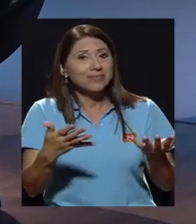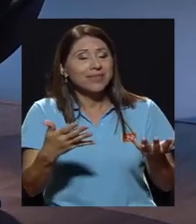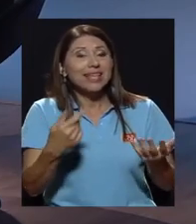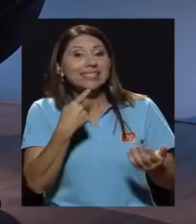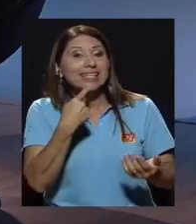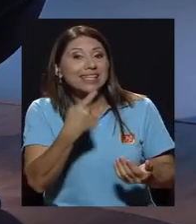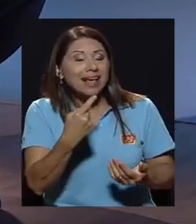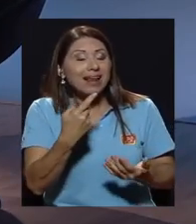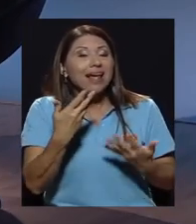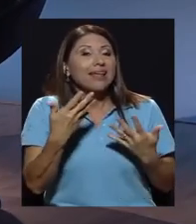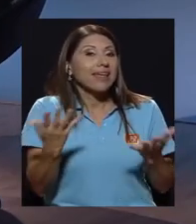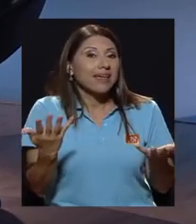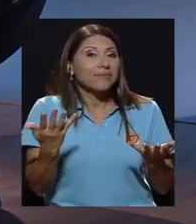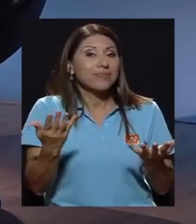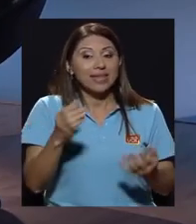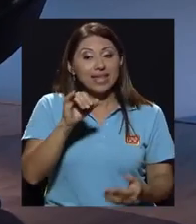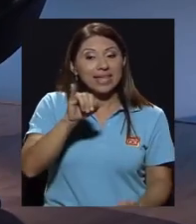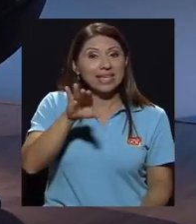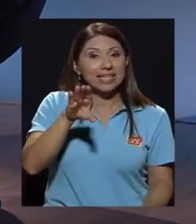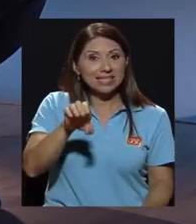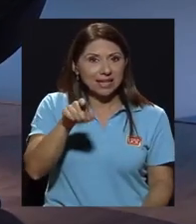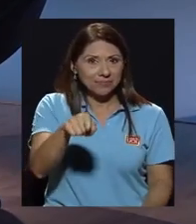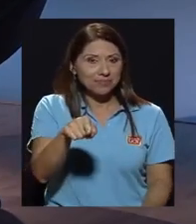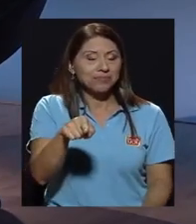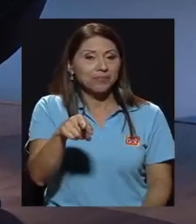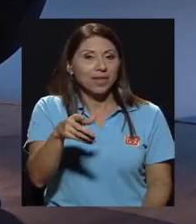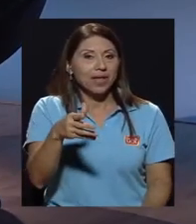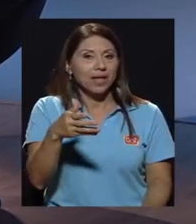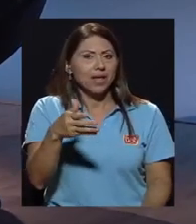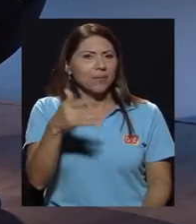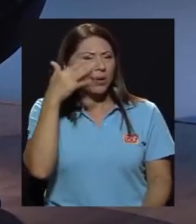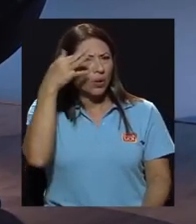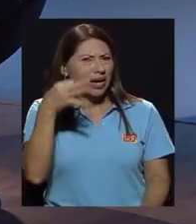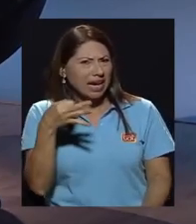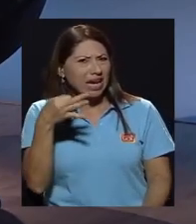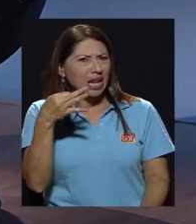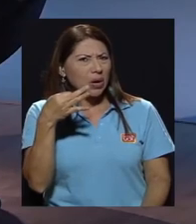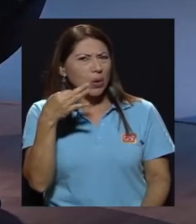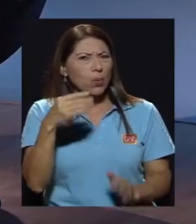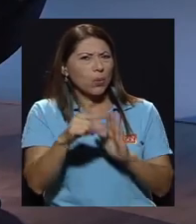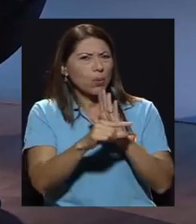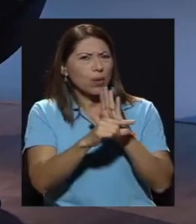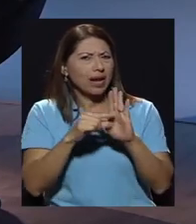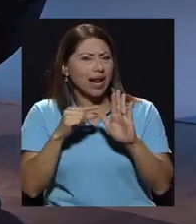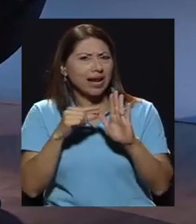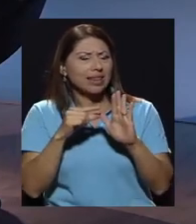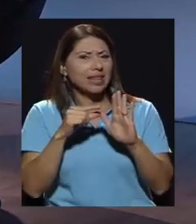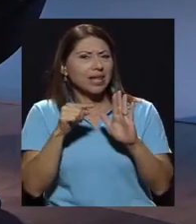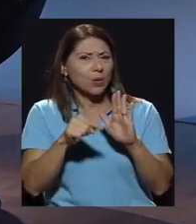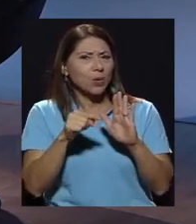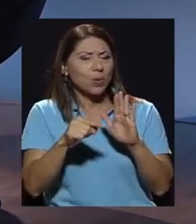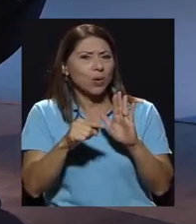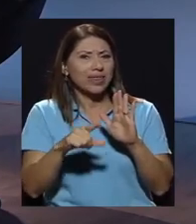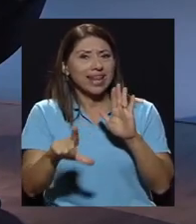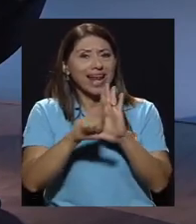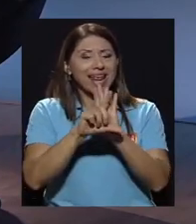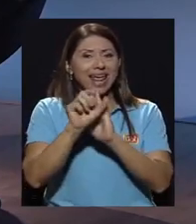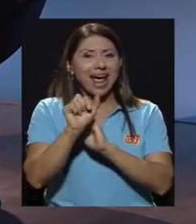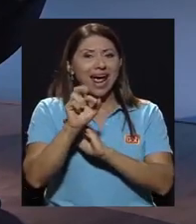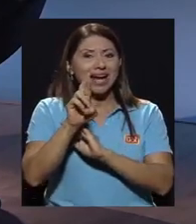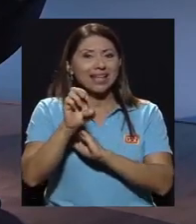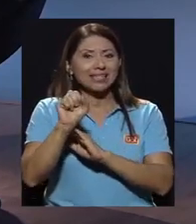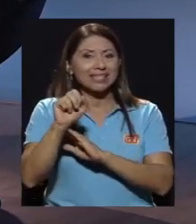señala que precisamente el ICE bueno creo que es por el artículo de la Ley de Recep